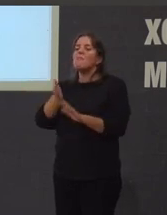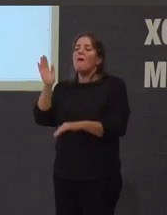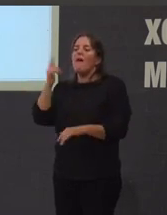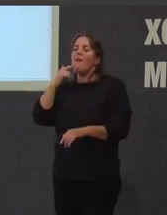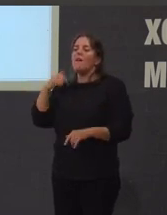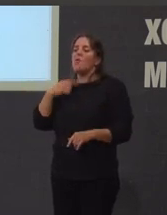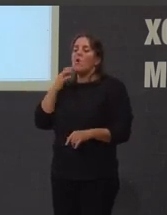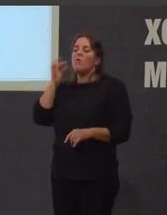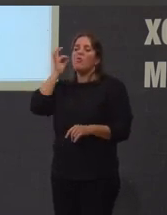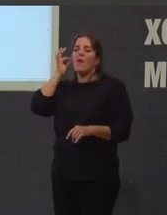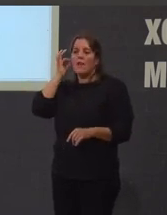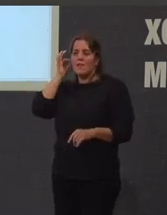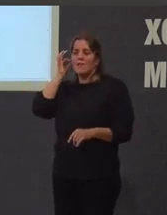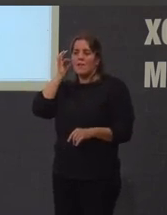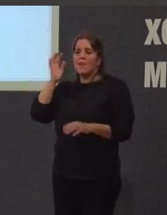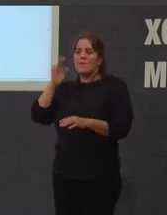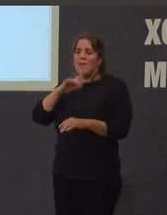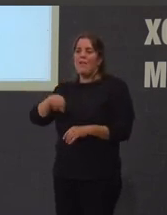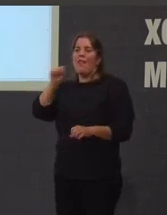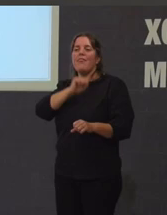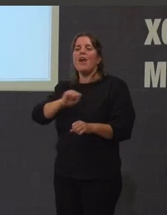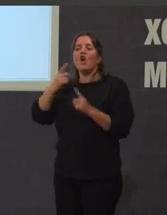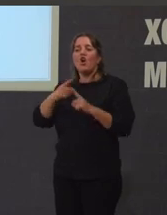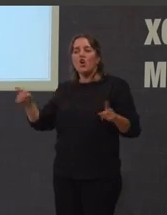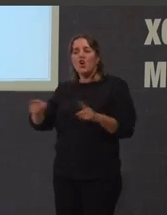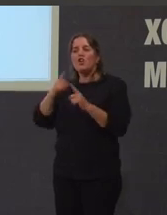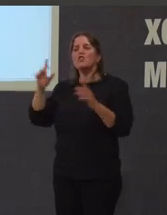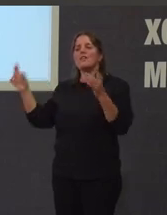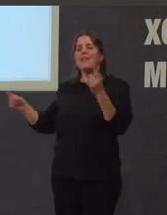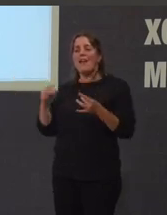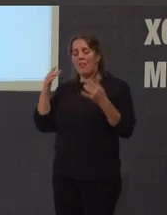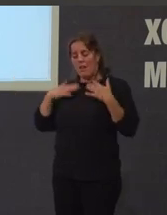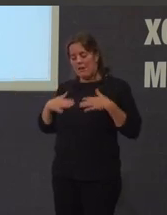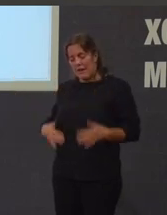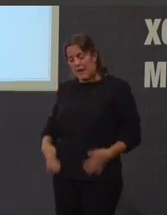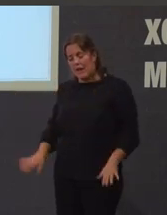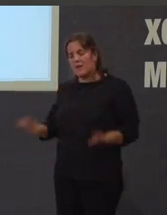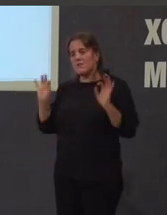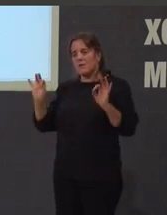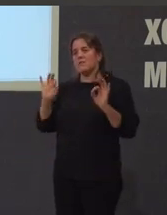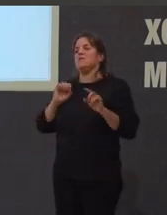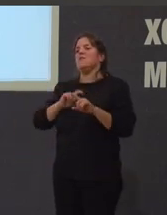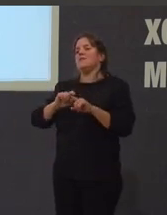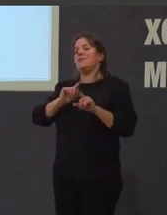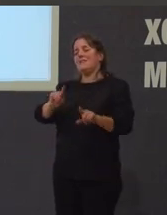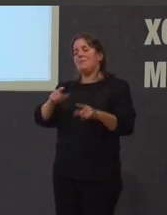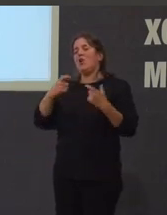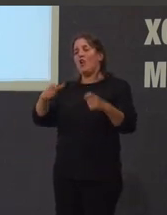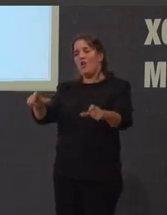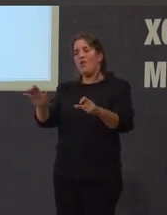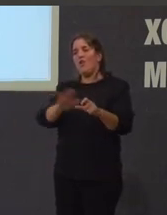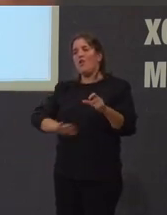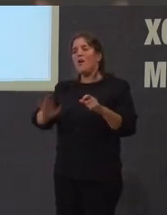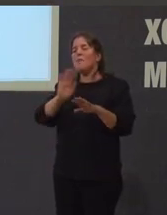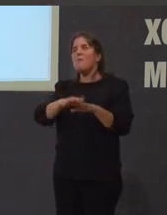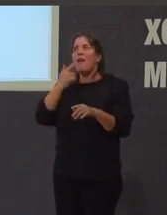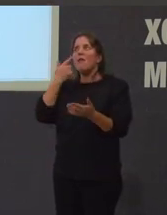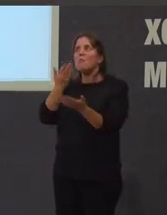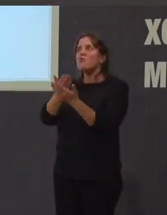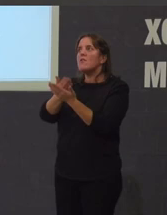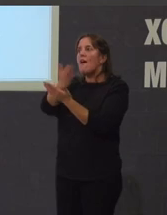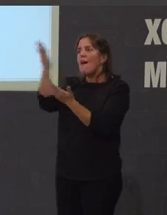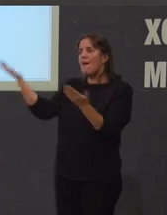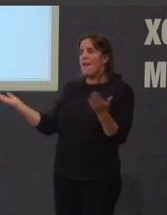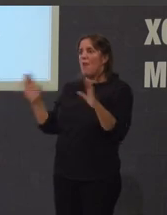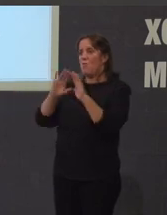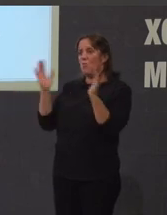coros y danzas vestidas ataviadas con medino nodo con seu traje regional para demostrarlle os españois e o resto do mundo